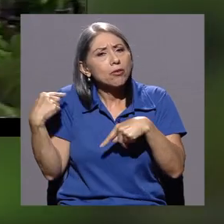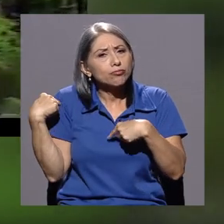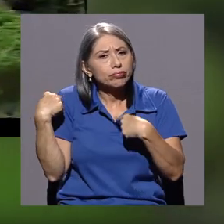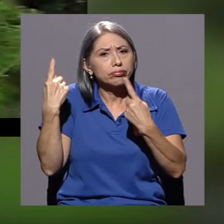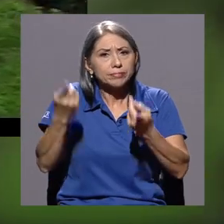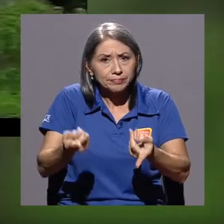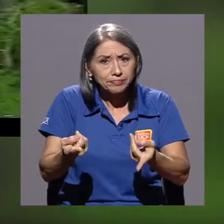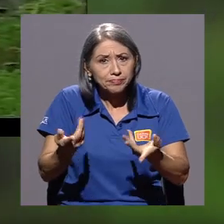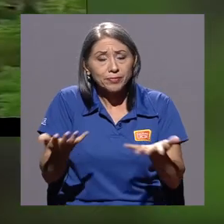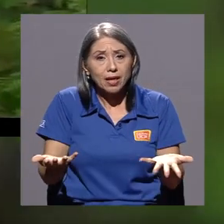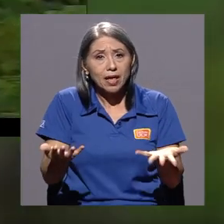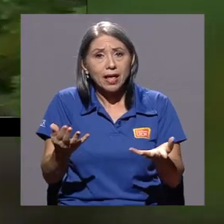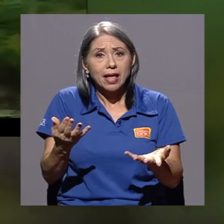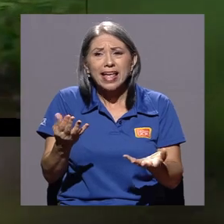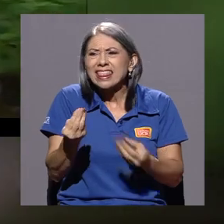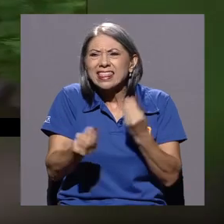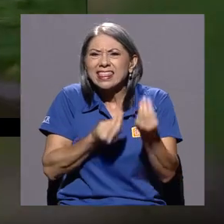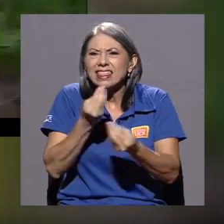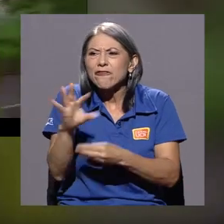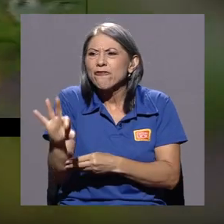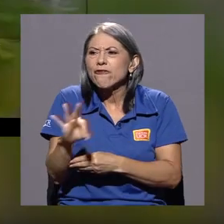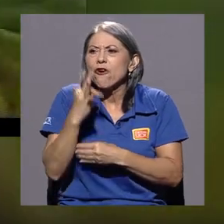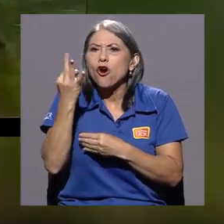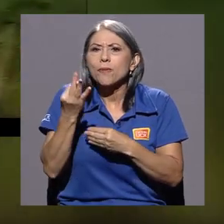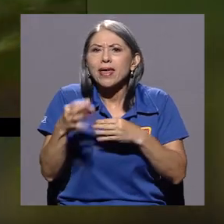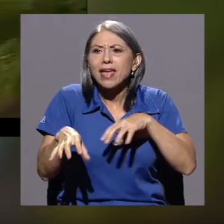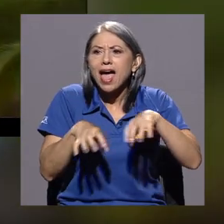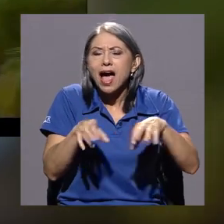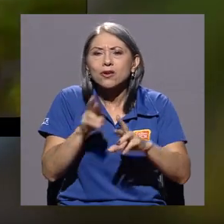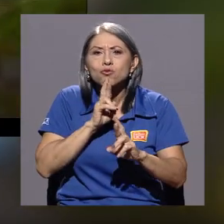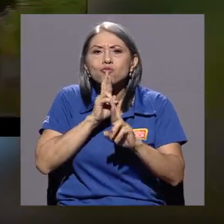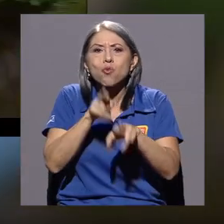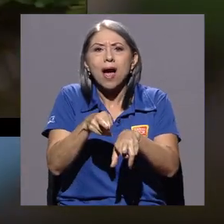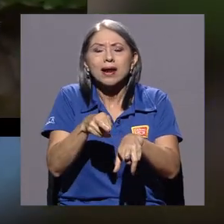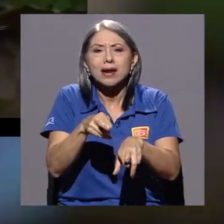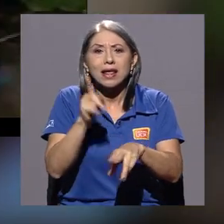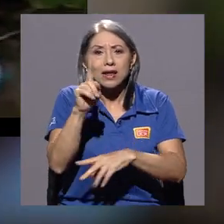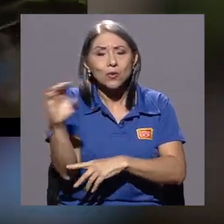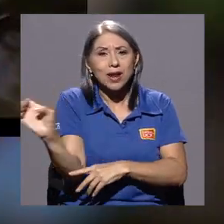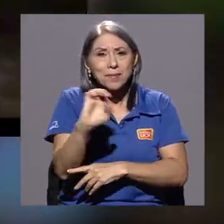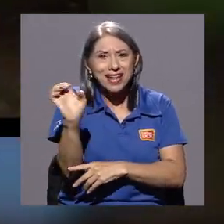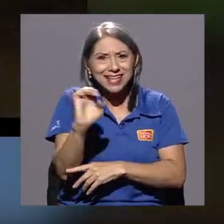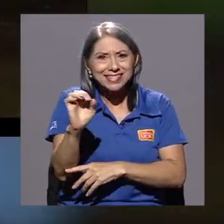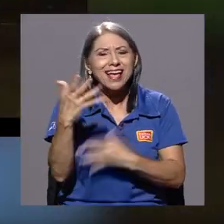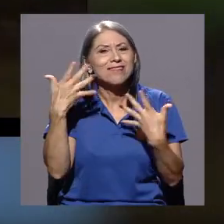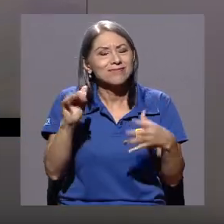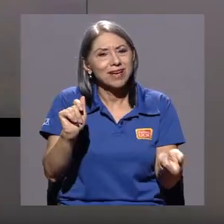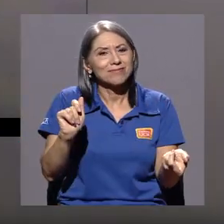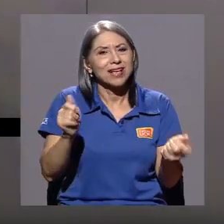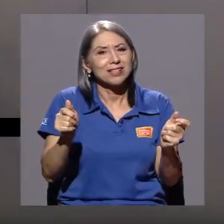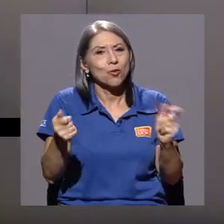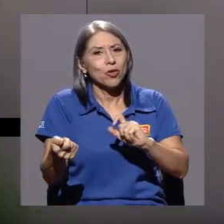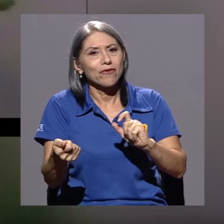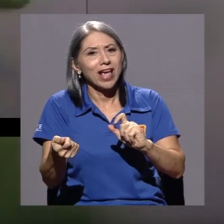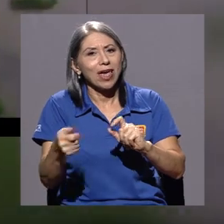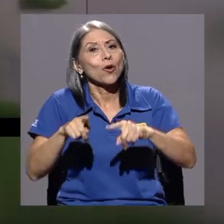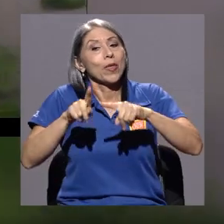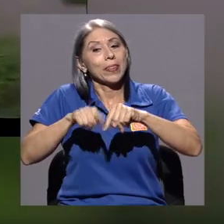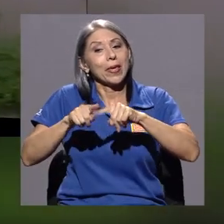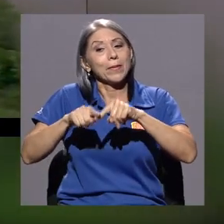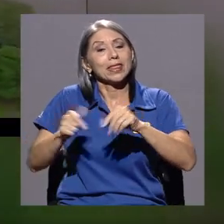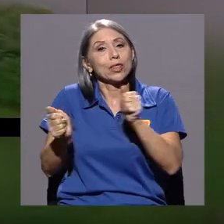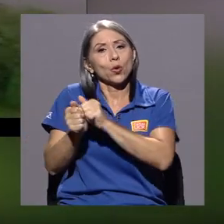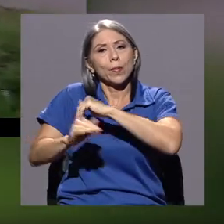momento. La forma de actuar ante emergencias ha sido modificada a partir de lo actuado de ese sismo